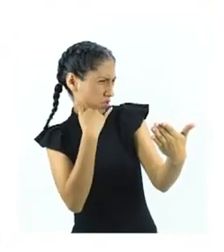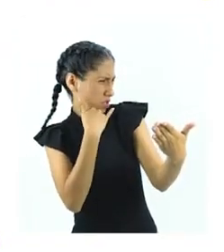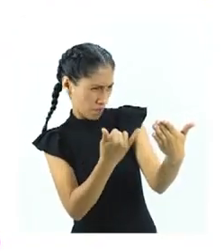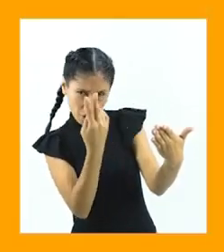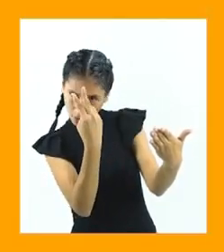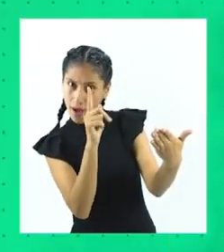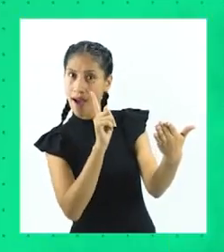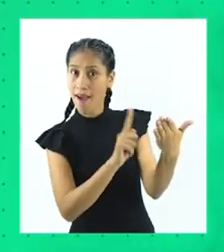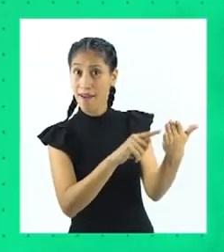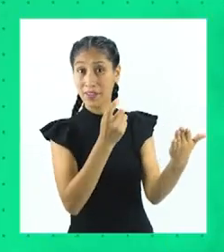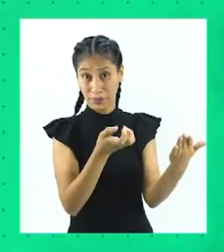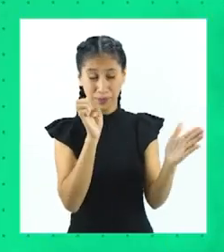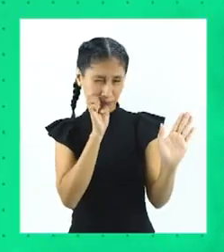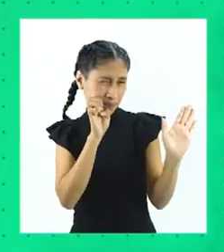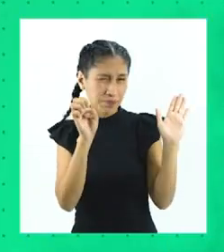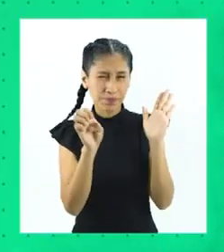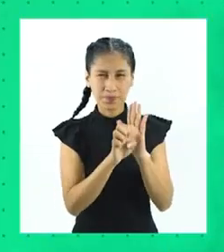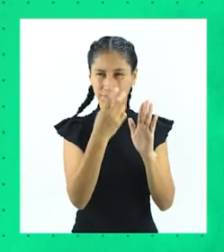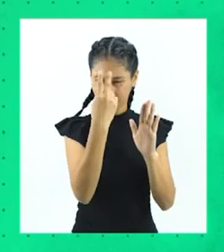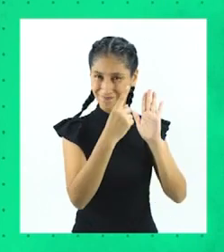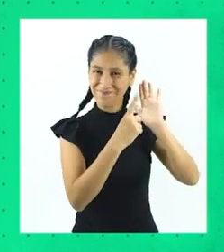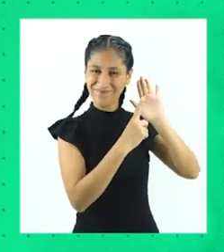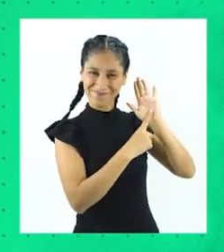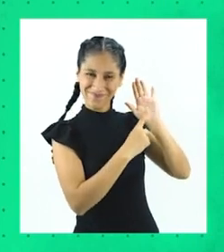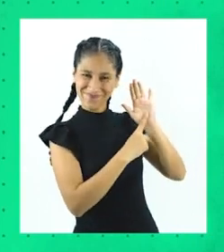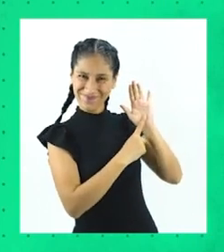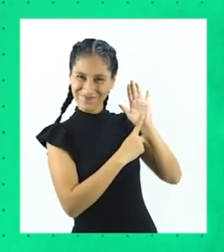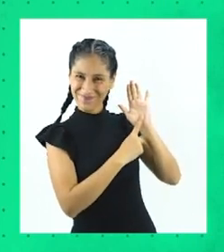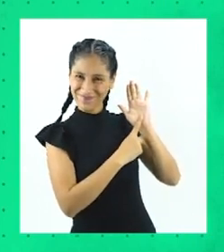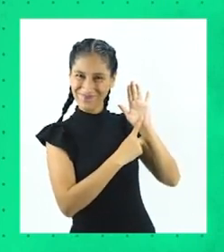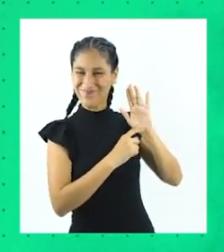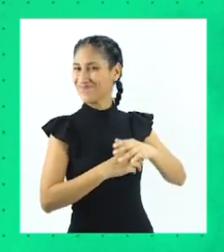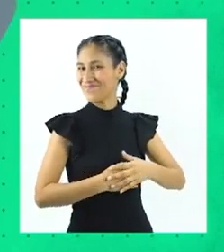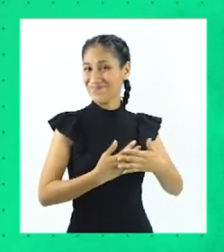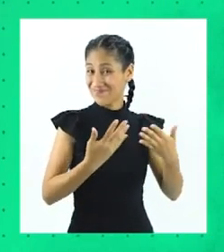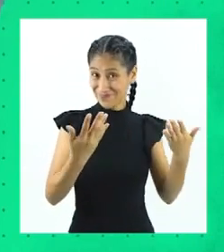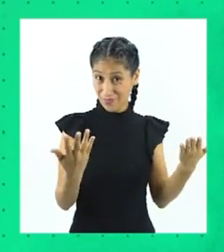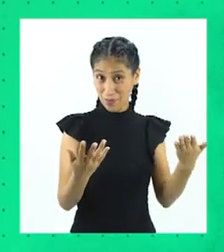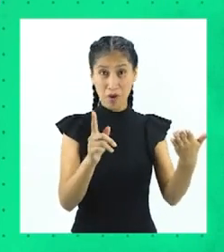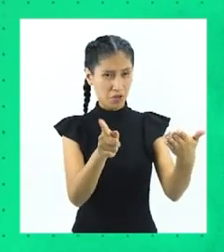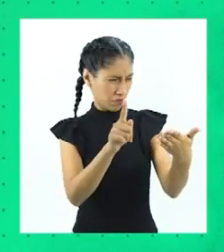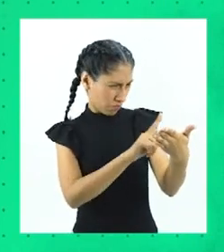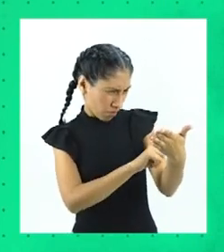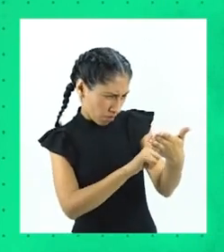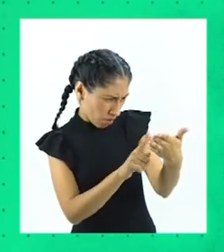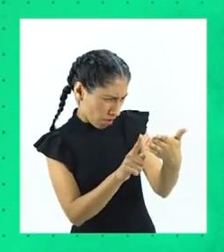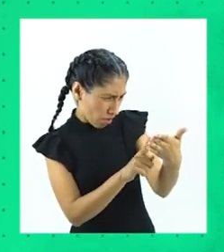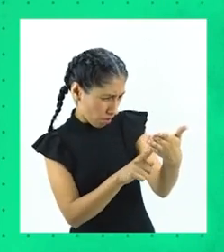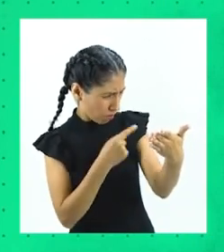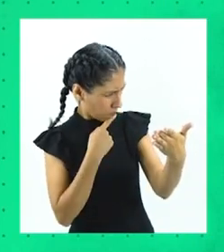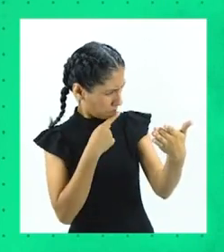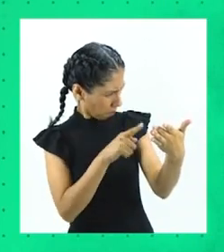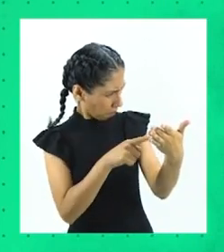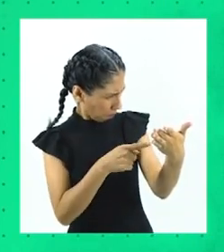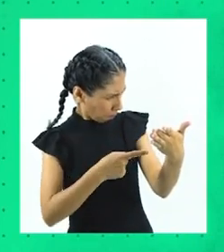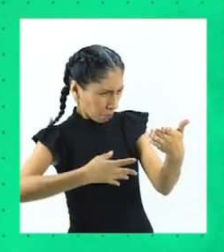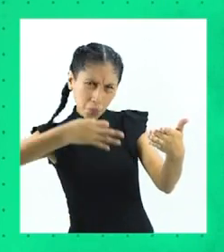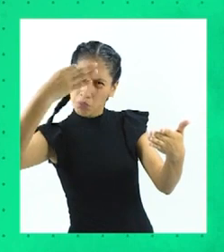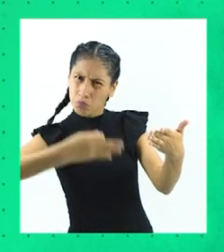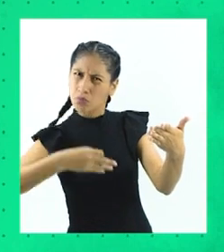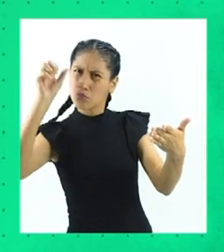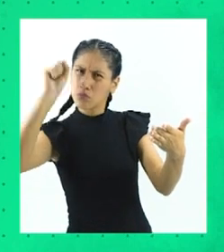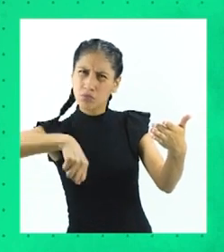¡Lógico! Este es un pequeño ejemplo que no está exento de más pruebas que ayudarían a confirmar nuestra